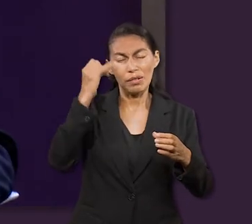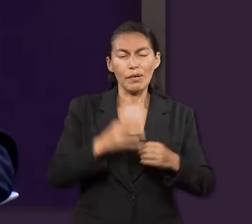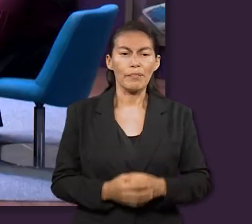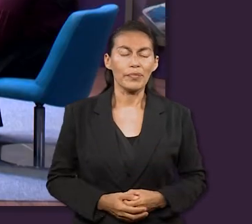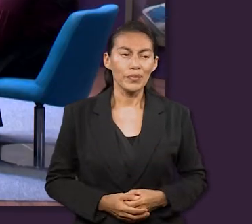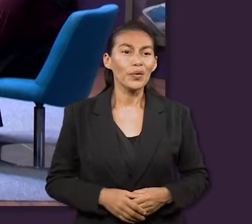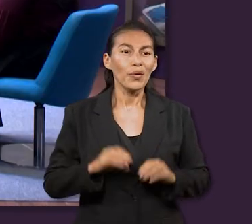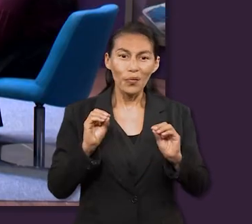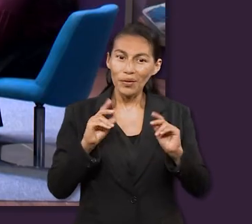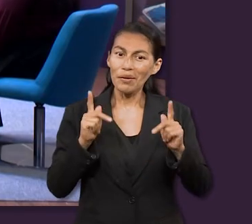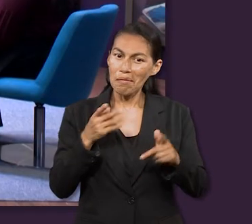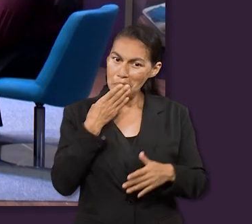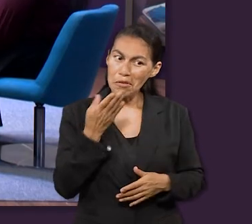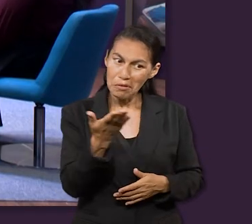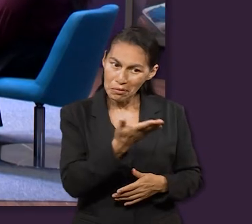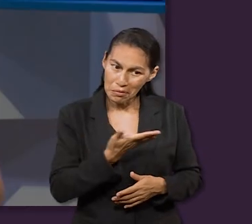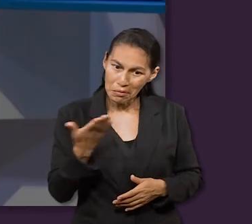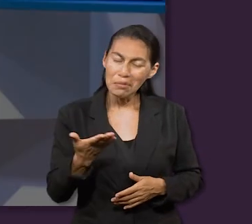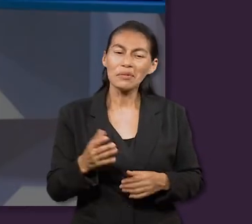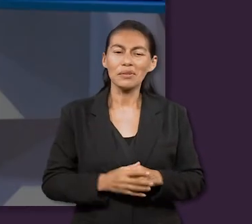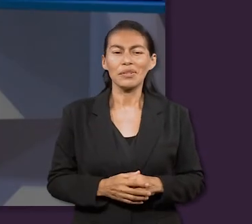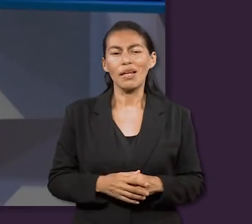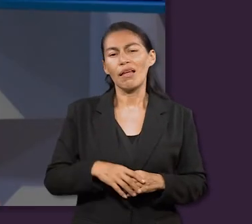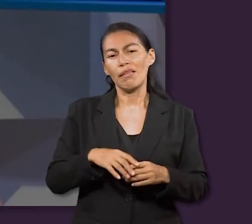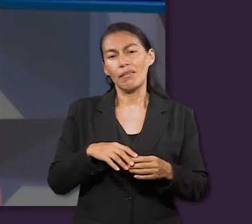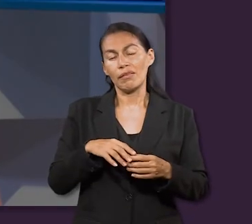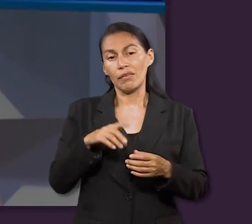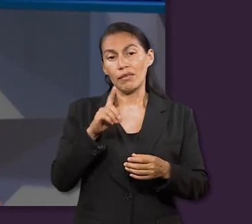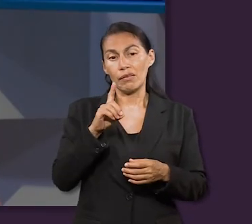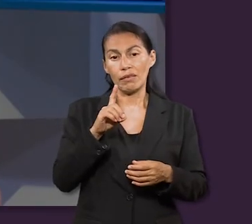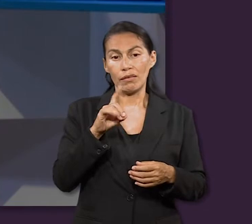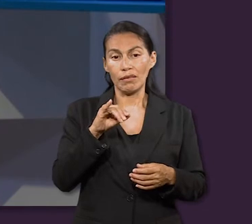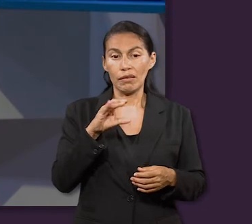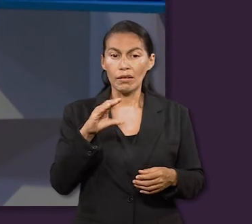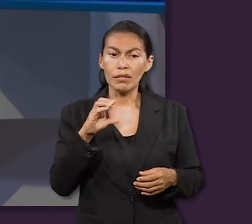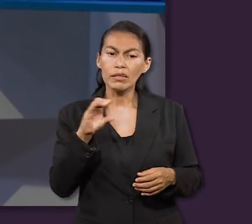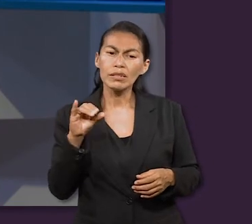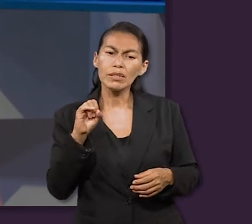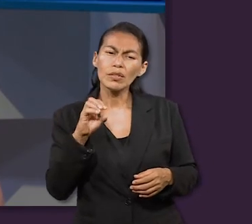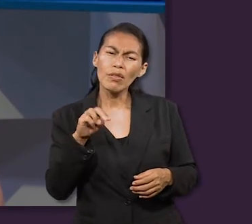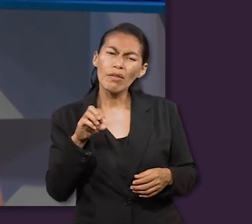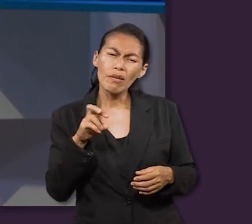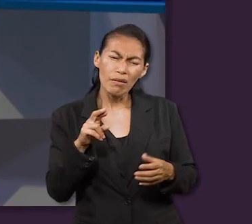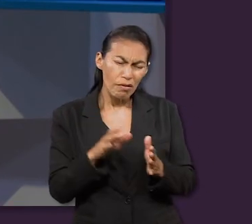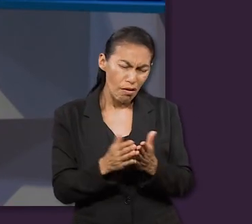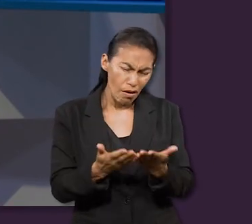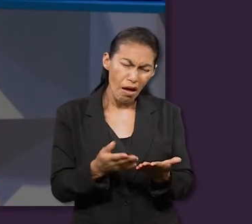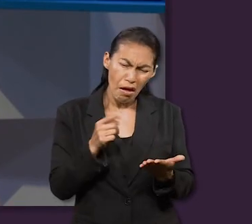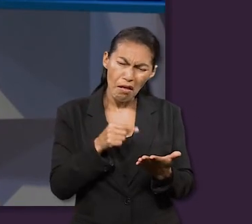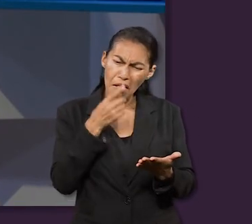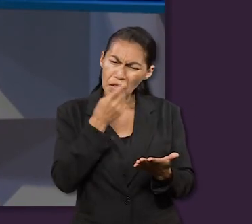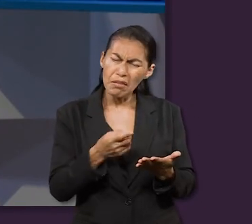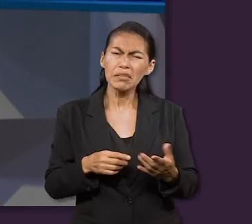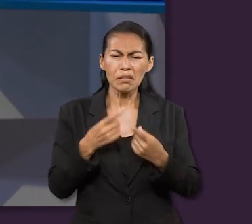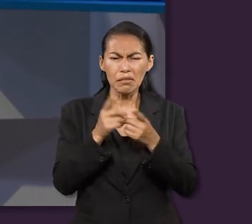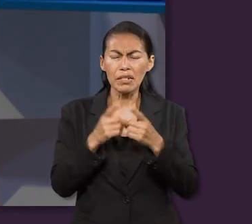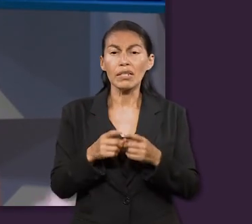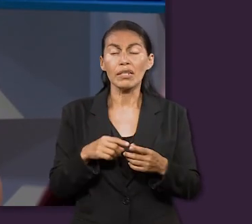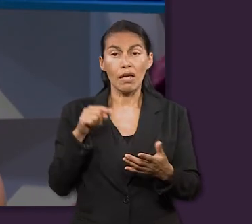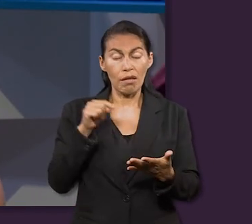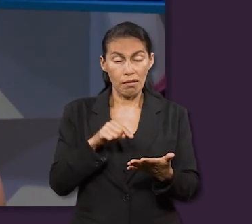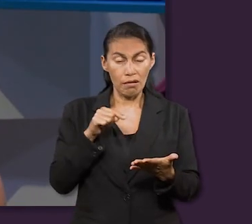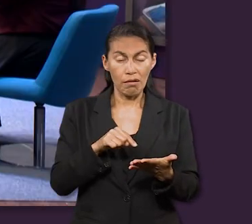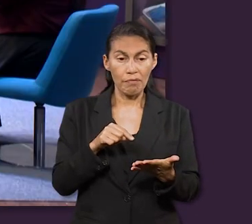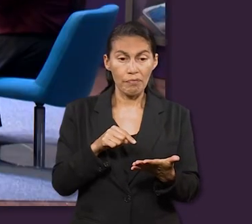imaginaban. Ok, pues todos ahora ya estamos en lo correcto. Y también algunas otras definiciones que nos da el diccionario. Pues es una